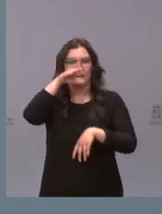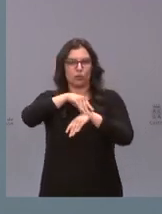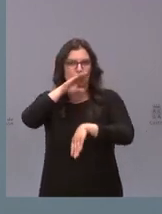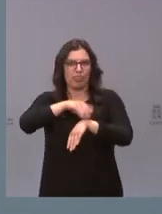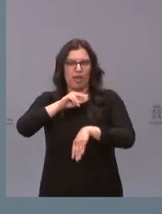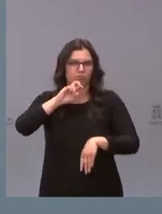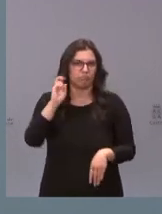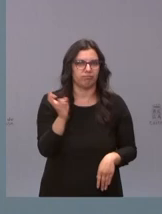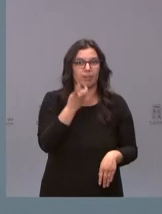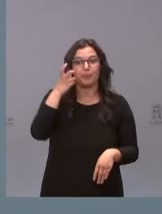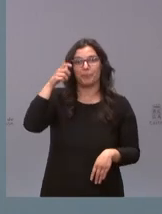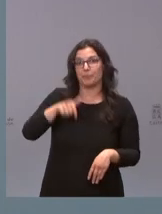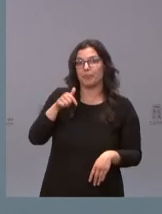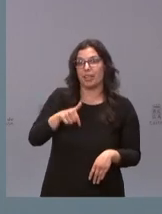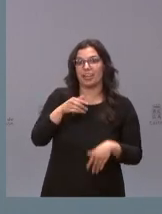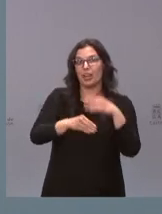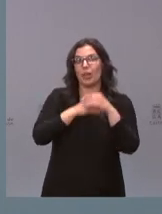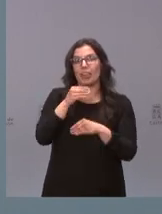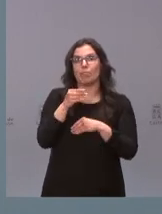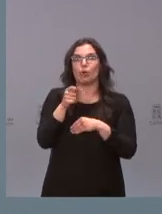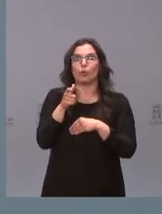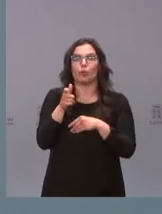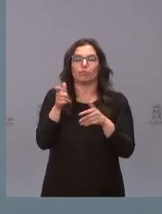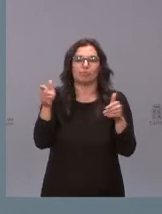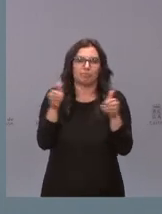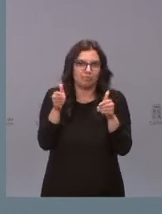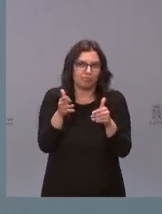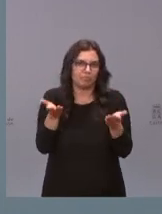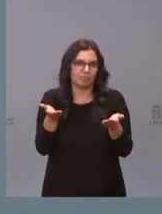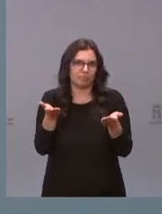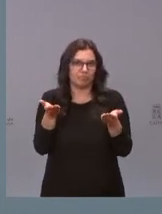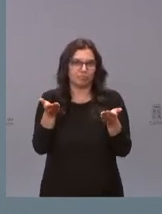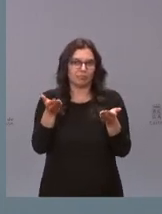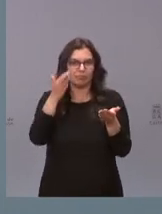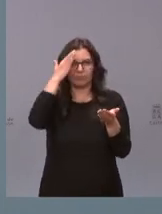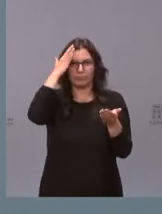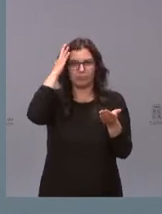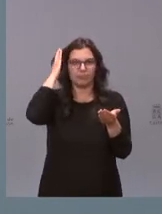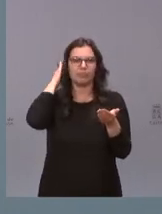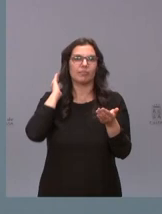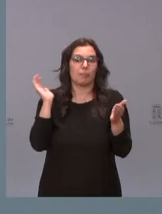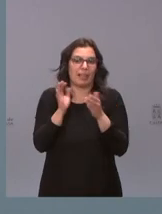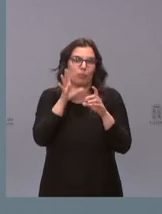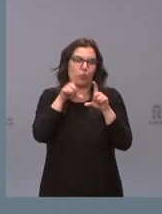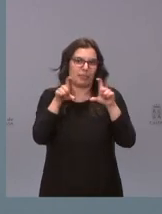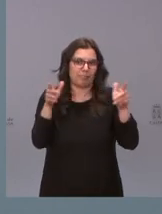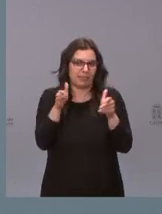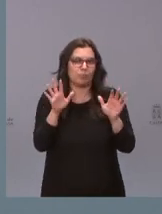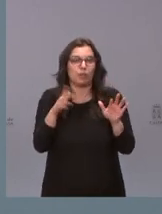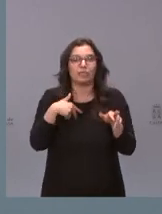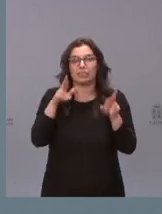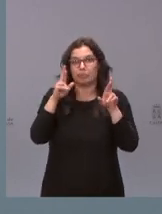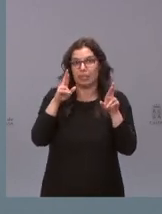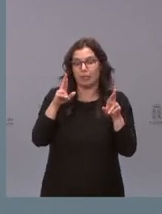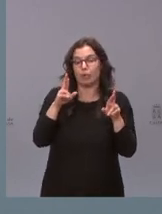es decir aquí lo estamos haciendo en un nivel evidentemente mucho más reducido pero esperamos